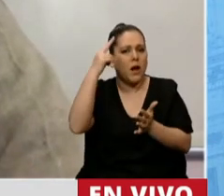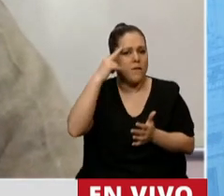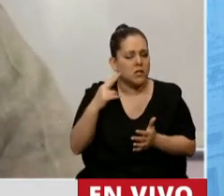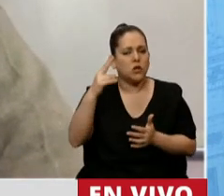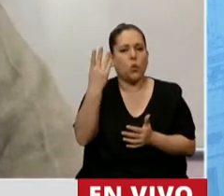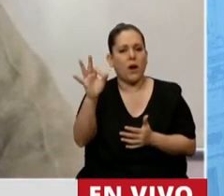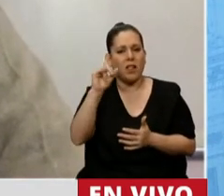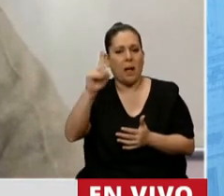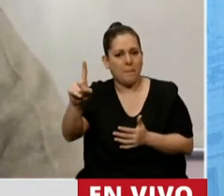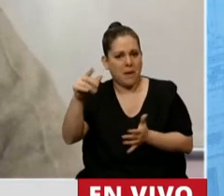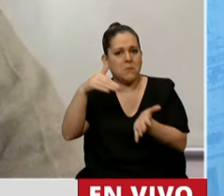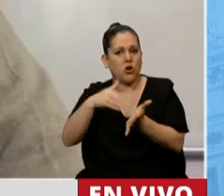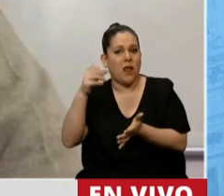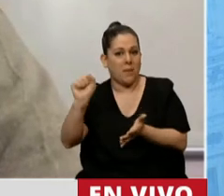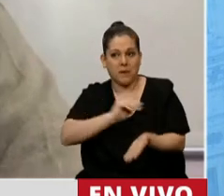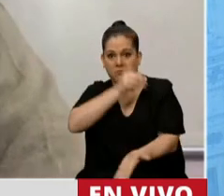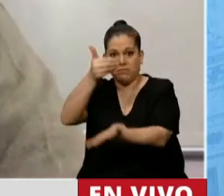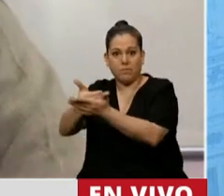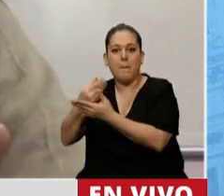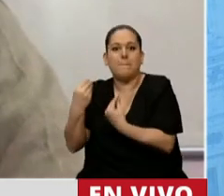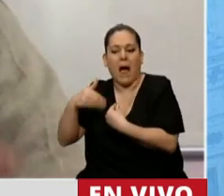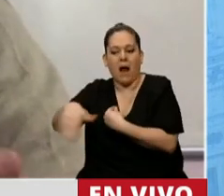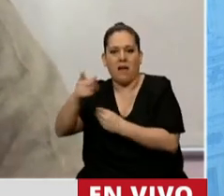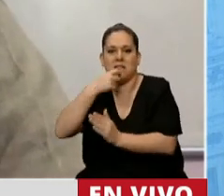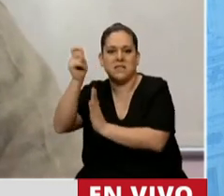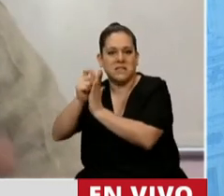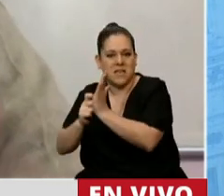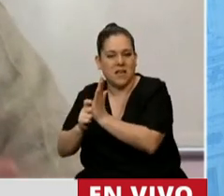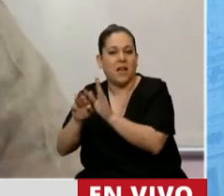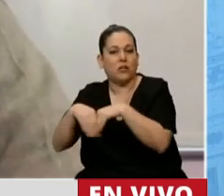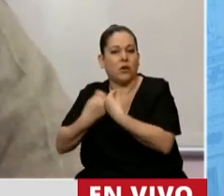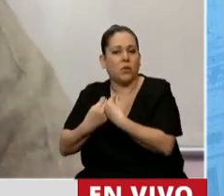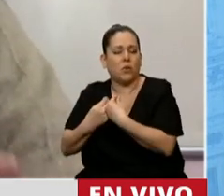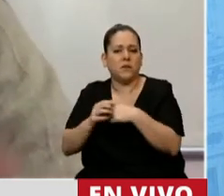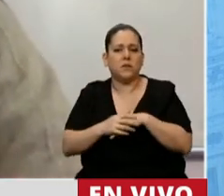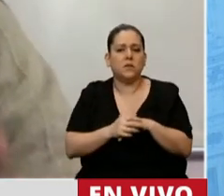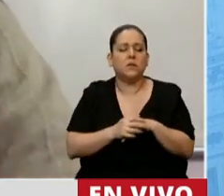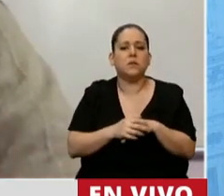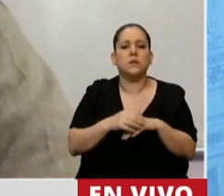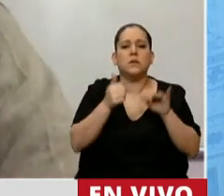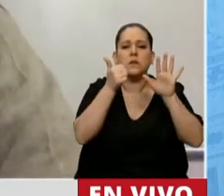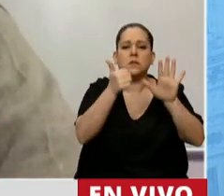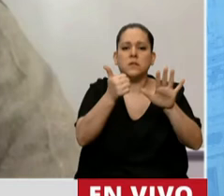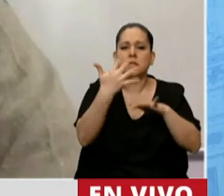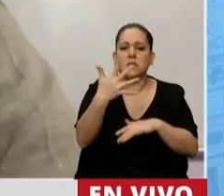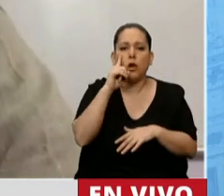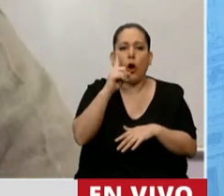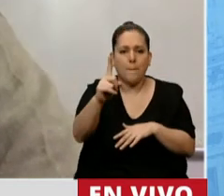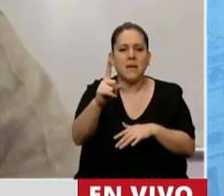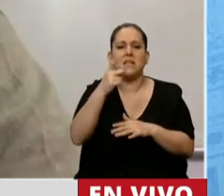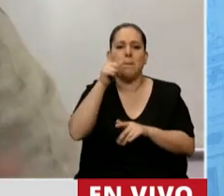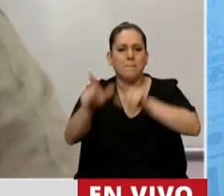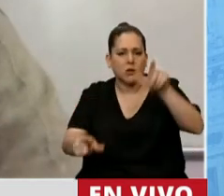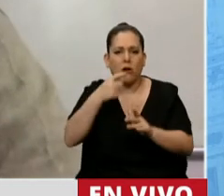millones de pesos en este censo y que va a salir 700.000 censistas a la calle a abordar y entrar en millones de